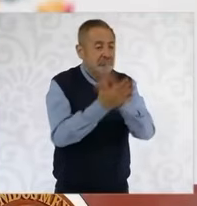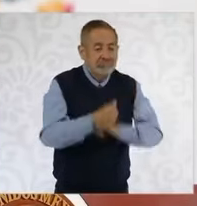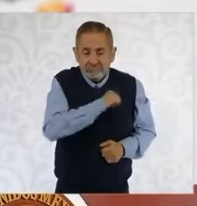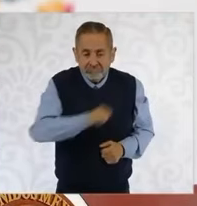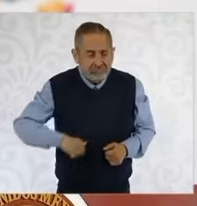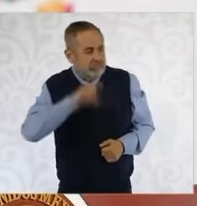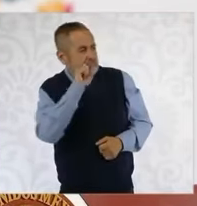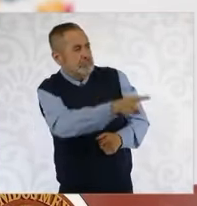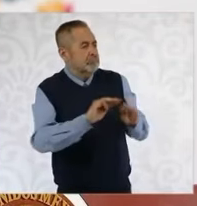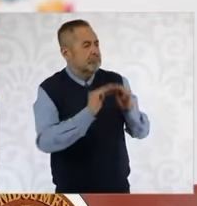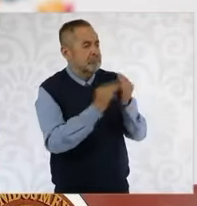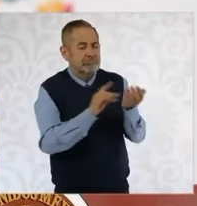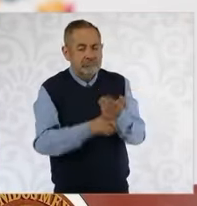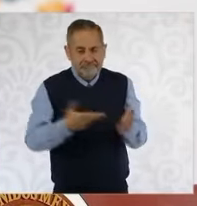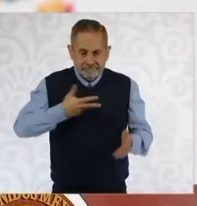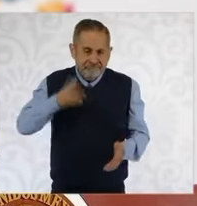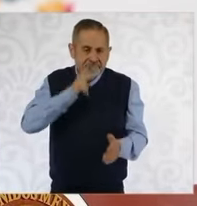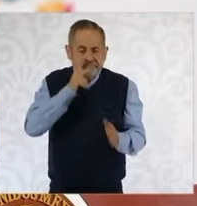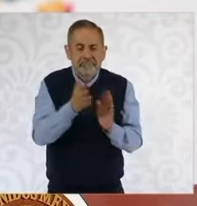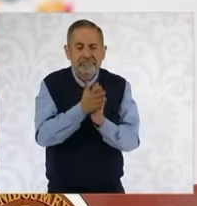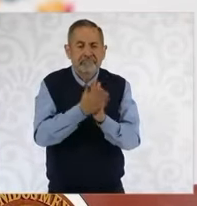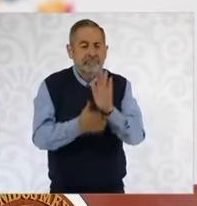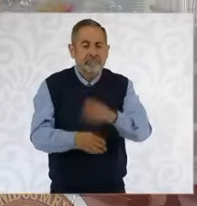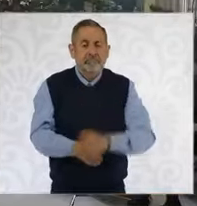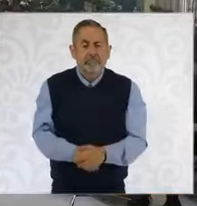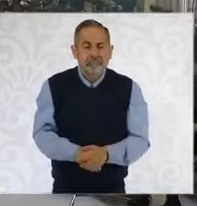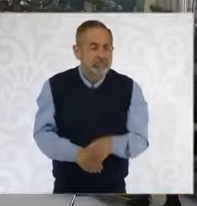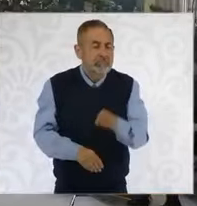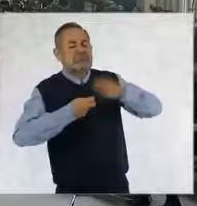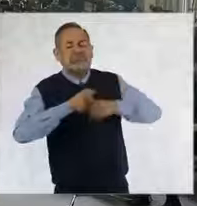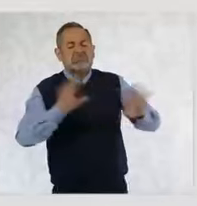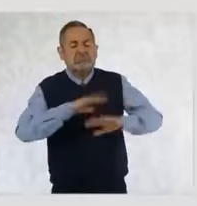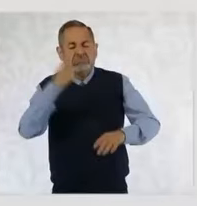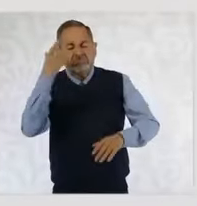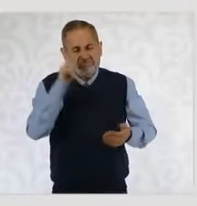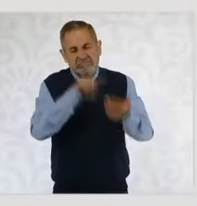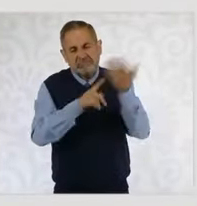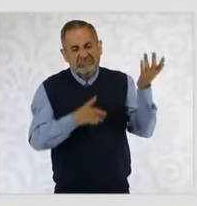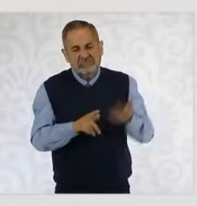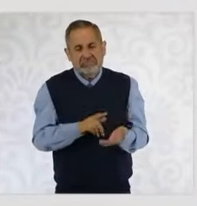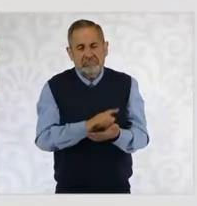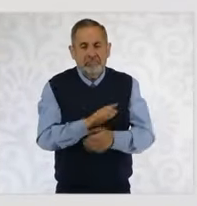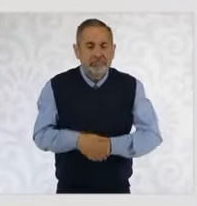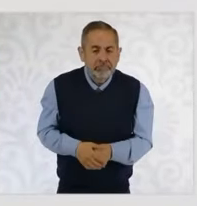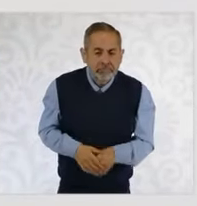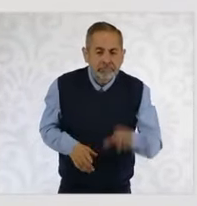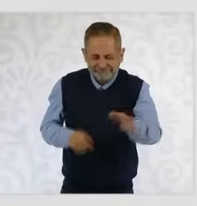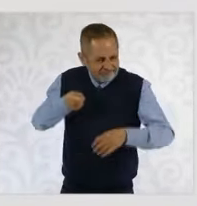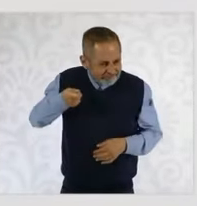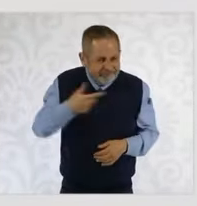Entonces, ahí están las pruebas. Sí, y que él dice que son calumnias, ¿no? No, no, es el jefe del cártel inmobiliar.